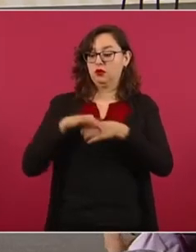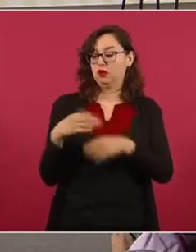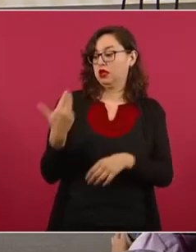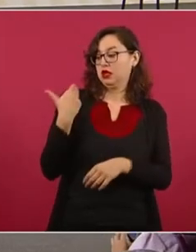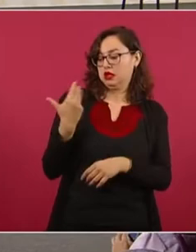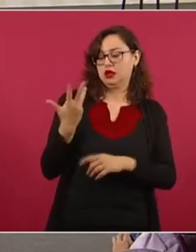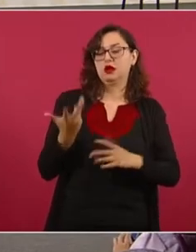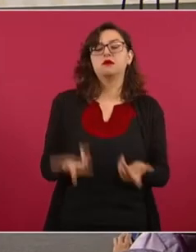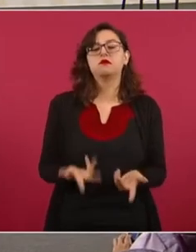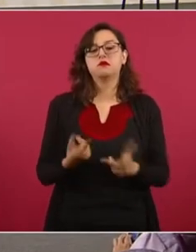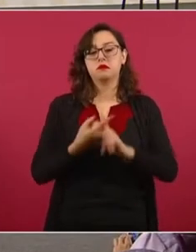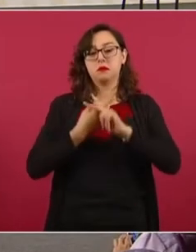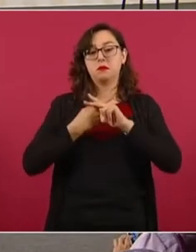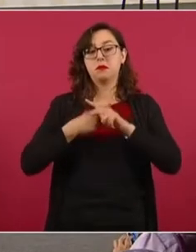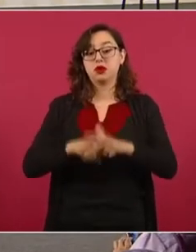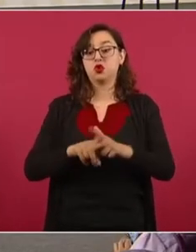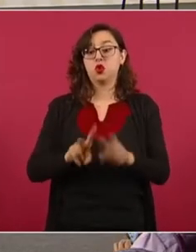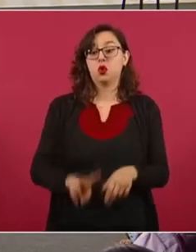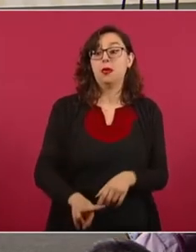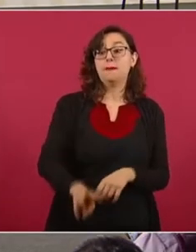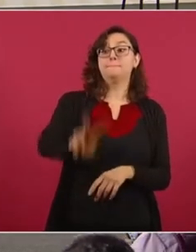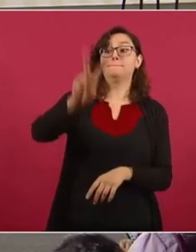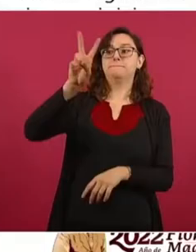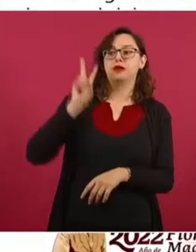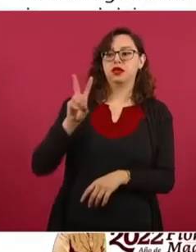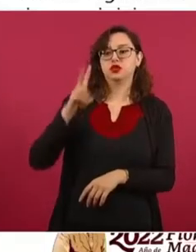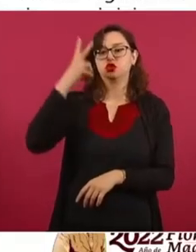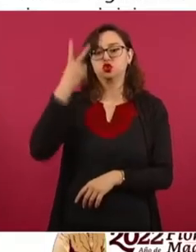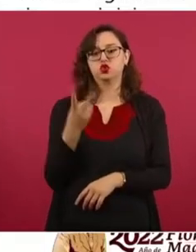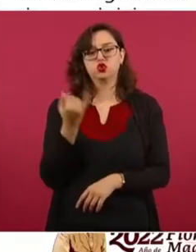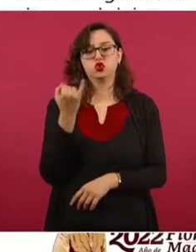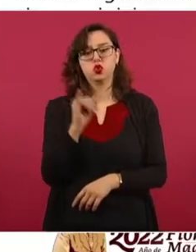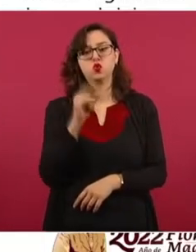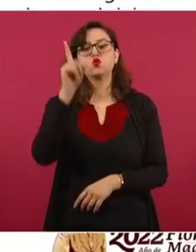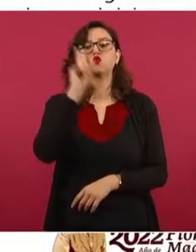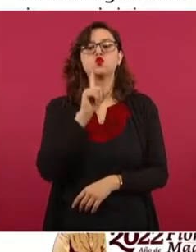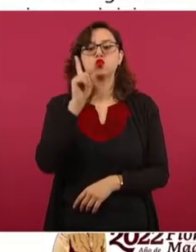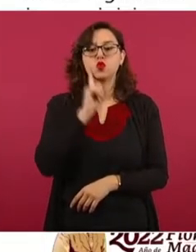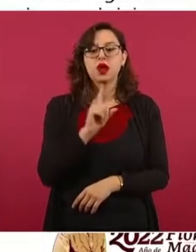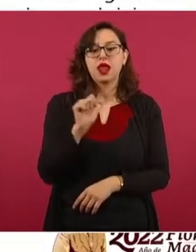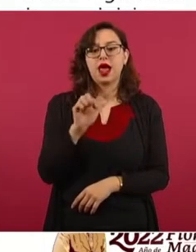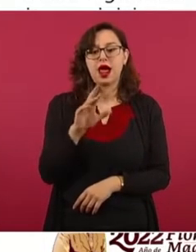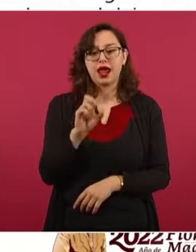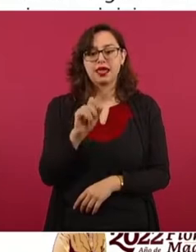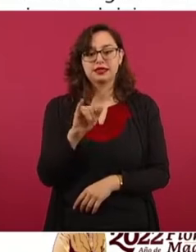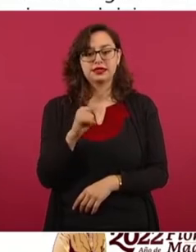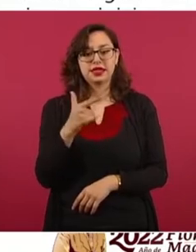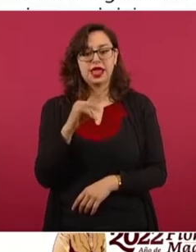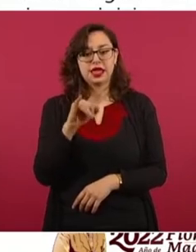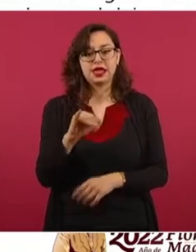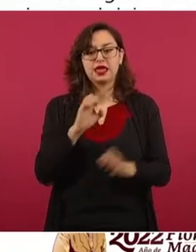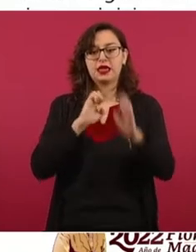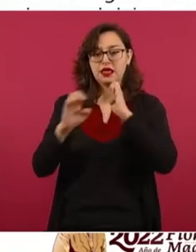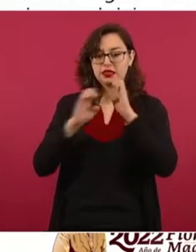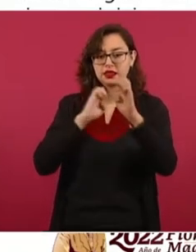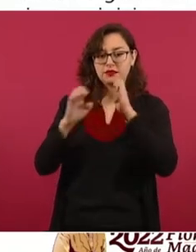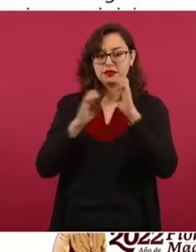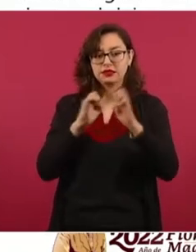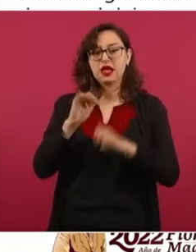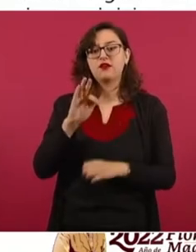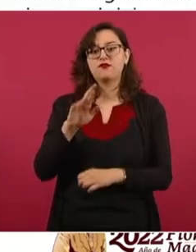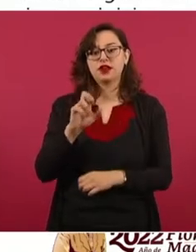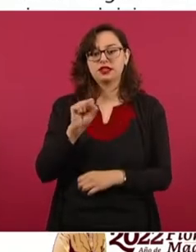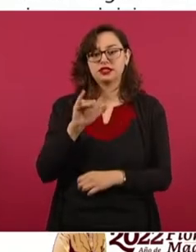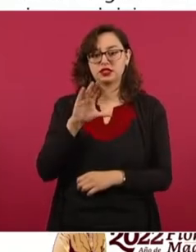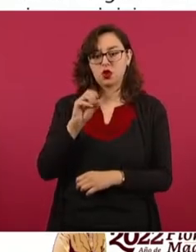Todo inició cuando el viernes 2 de junio la periodista Carmen Aristegui entrevistó al periodista Francisco Labastida